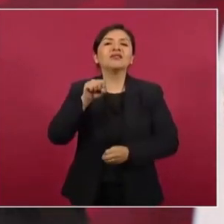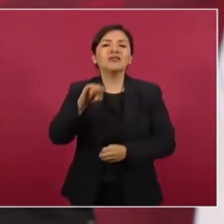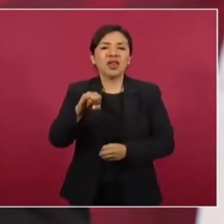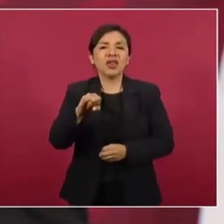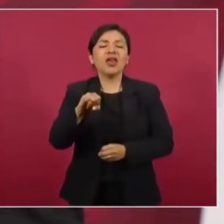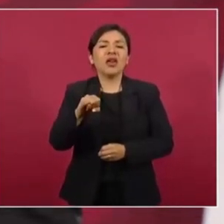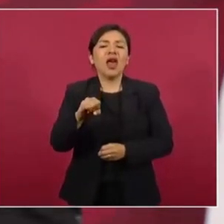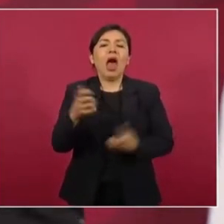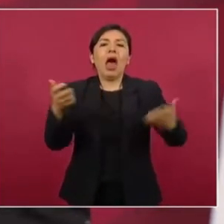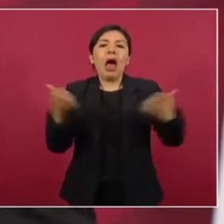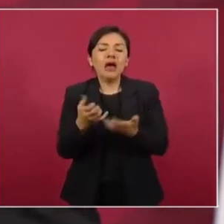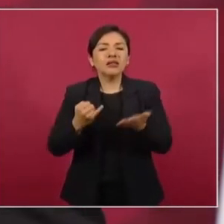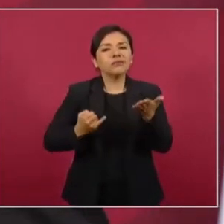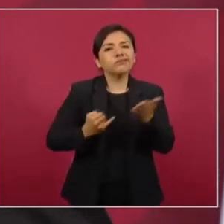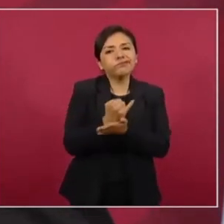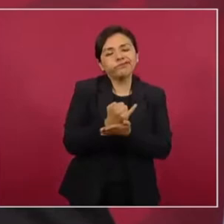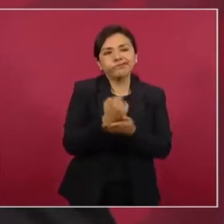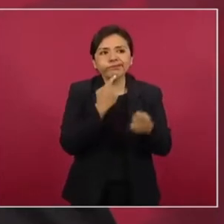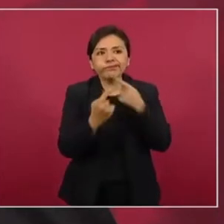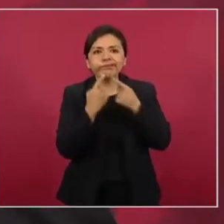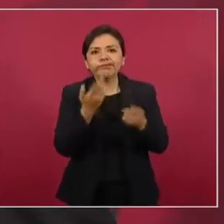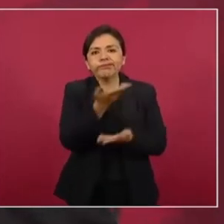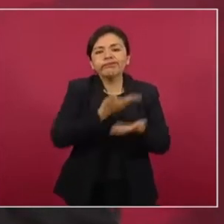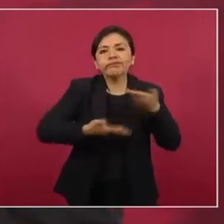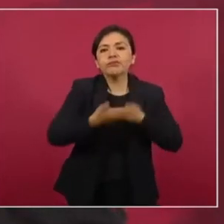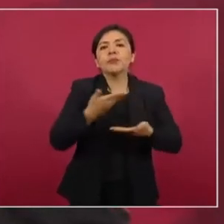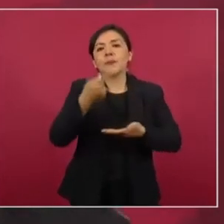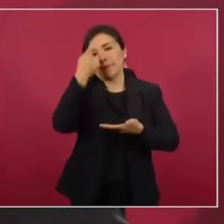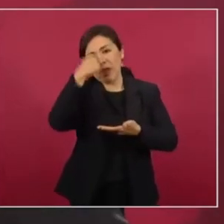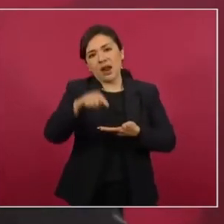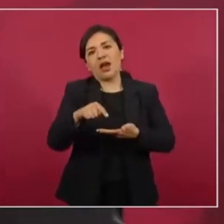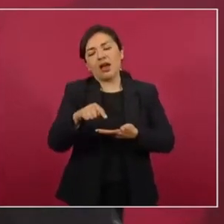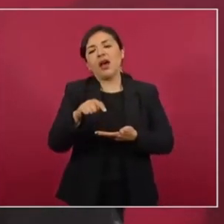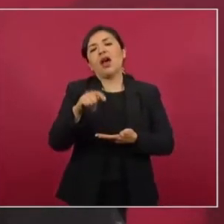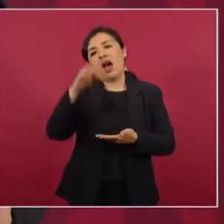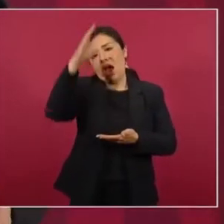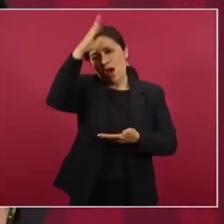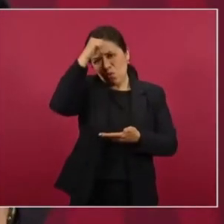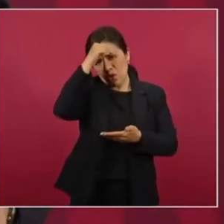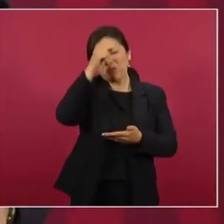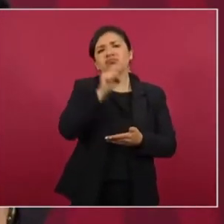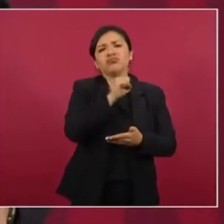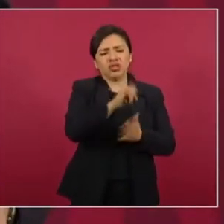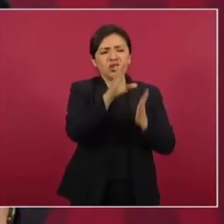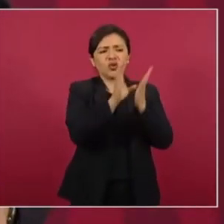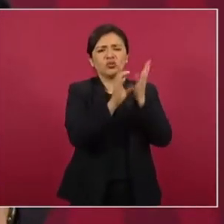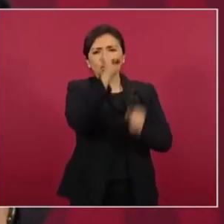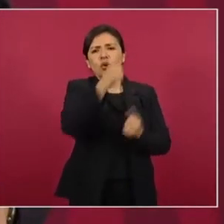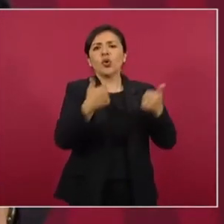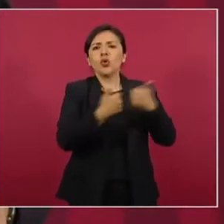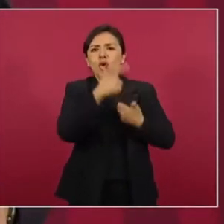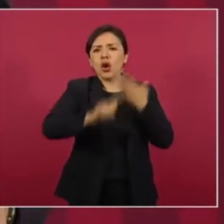decidieron que era constitucional la ley.